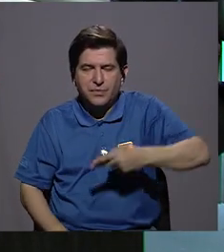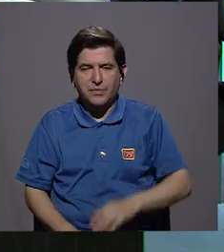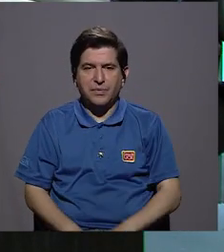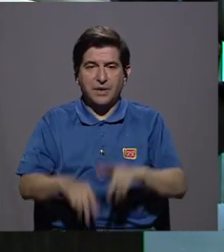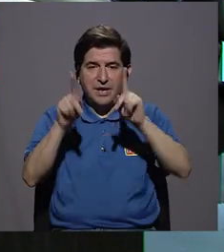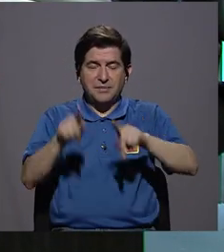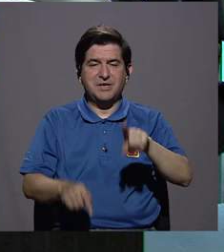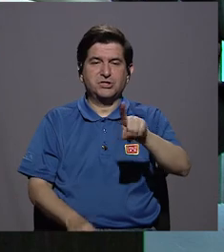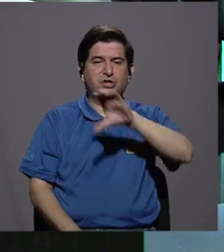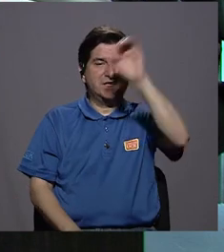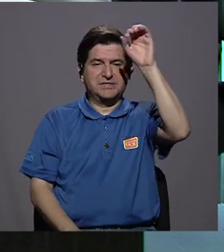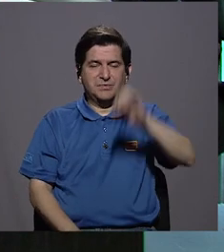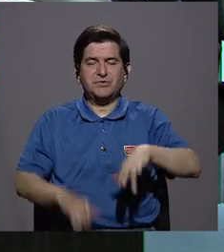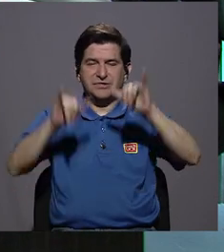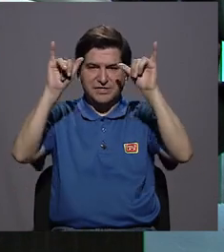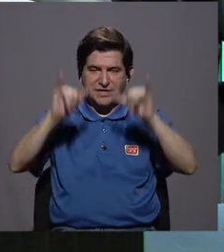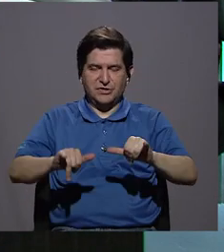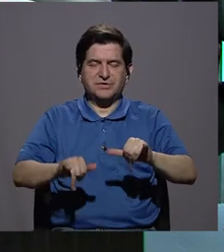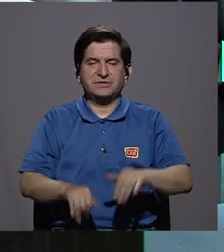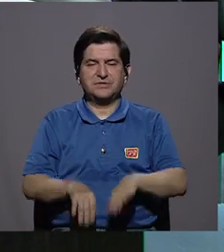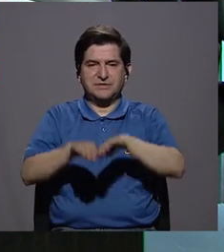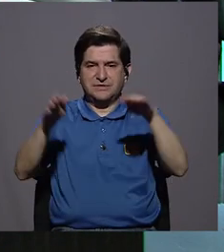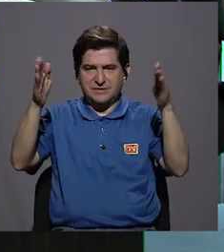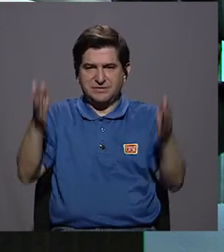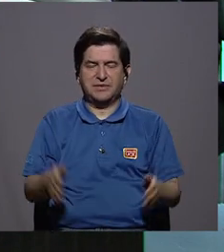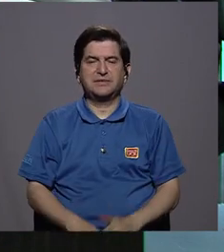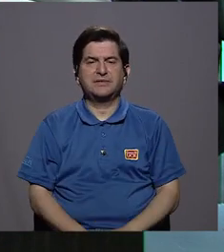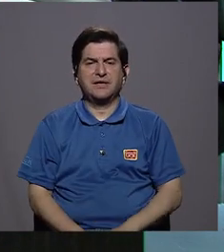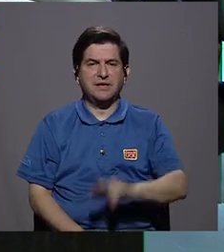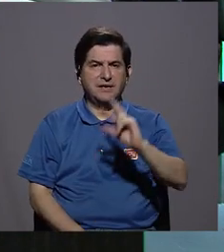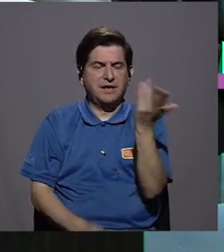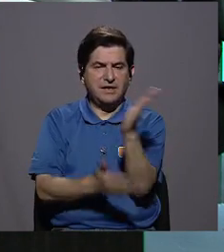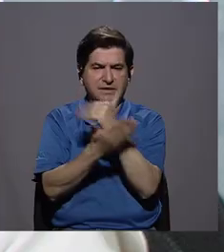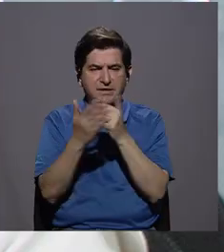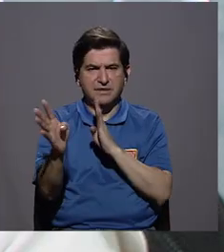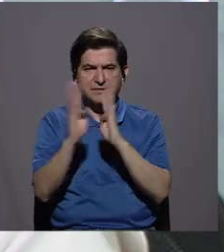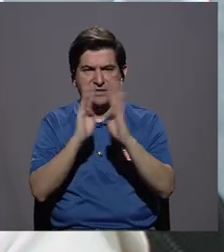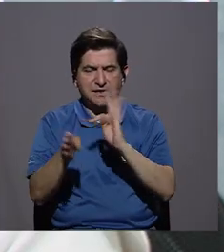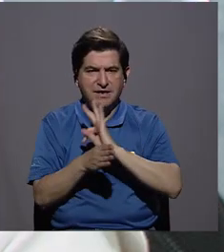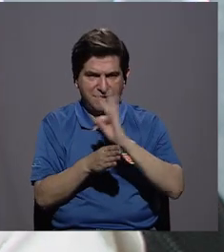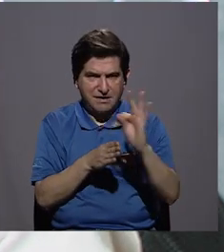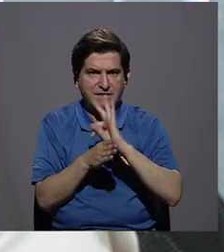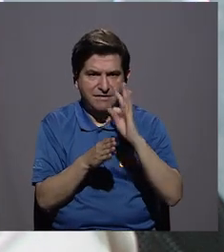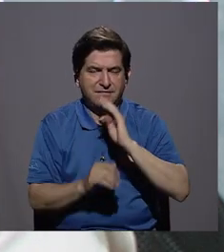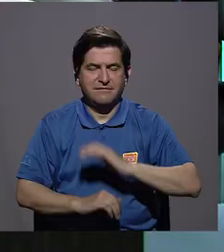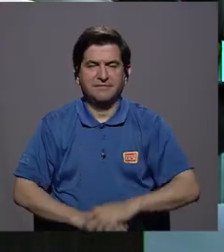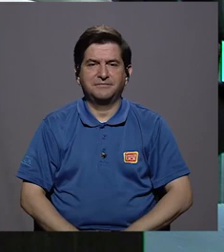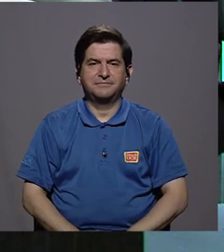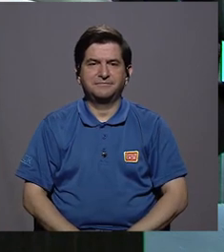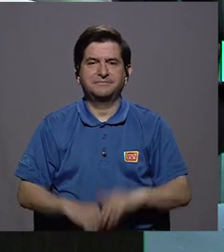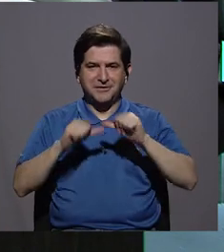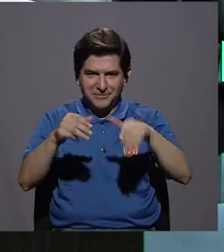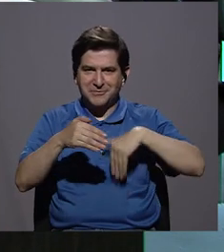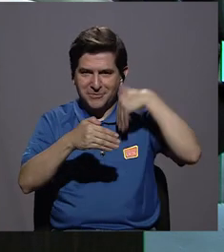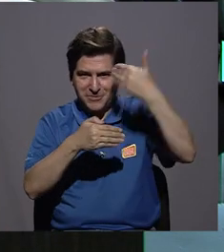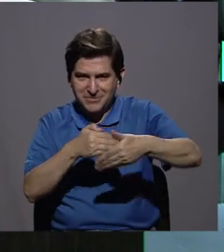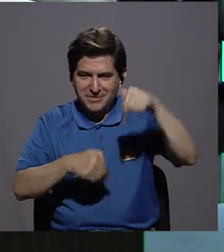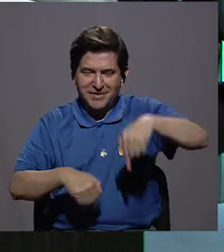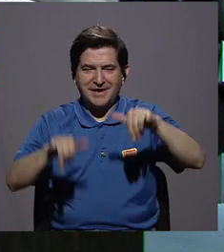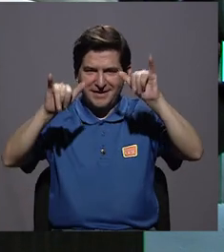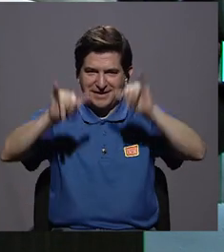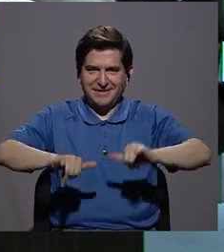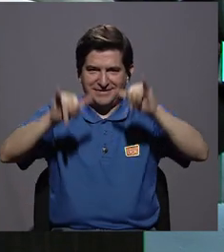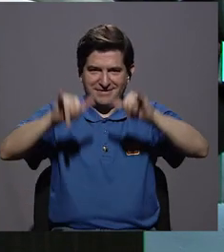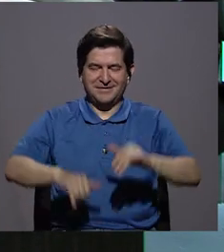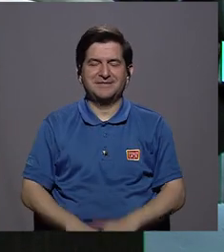% encamado. Doctora, me gustaría ahora en el tercer bloque hablar sobre los tratamientos. Claro que sí. ya regresamos. Quédese con